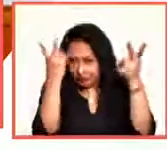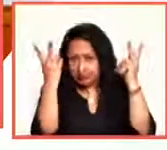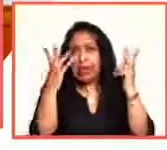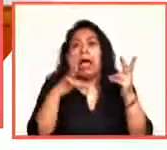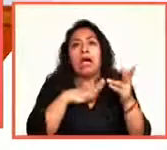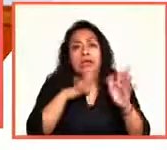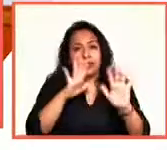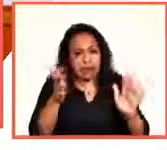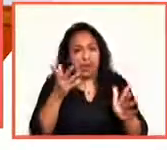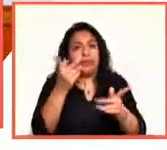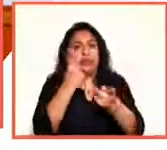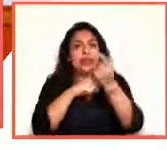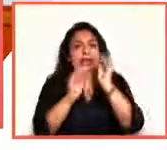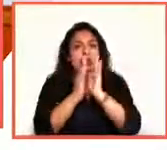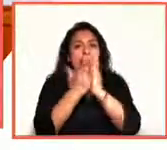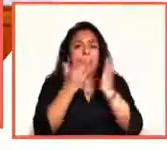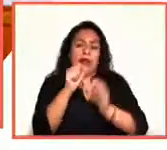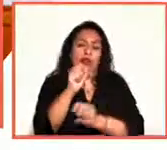el sótano.